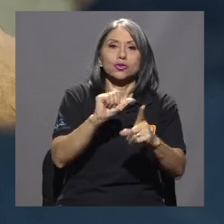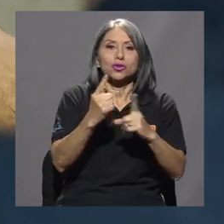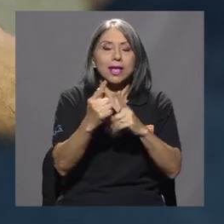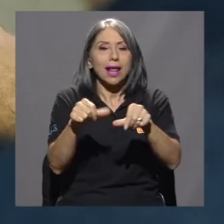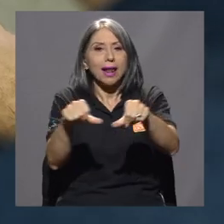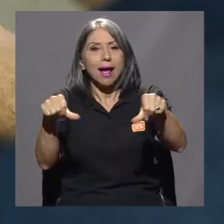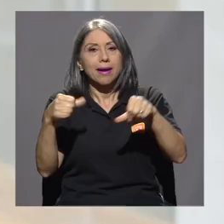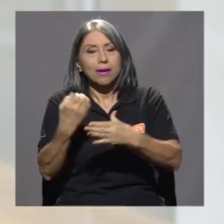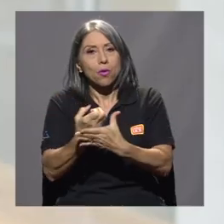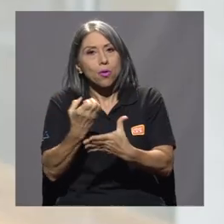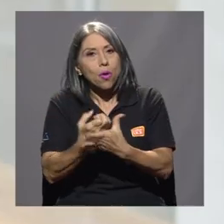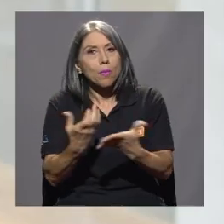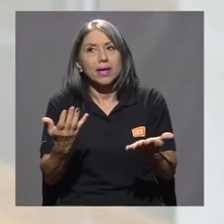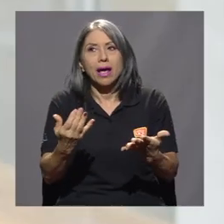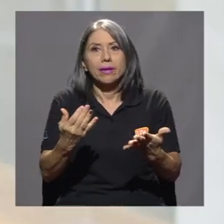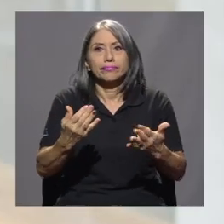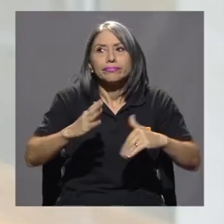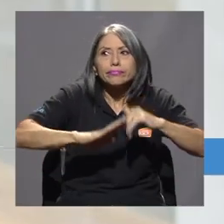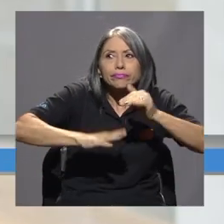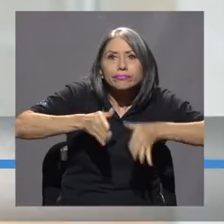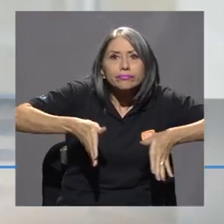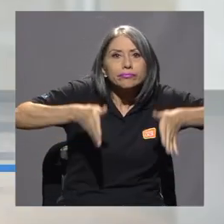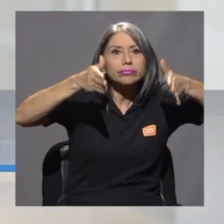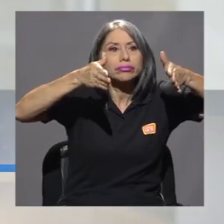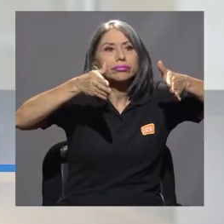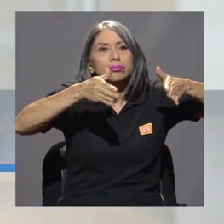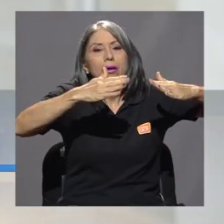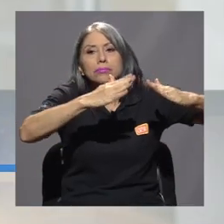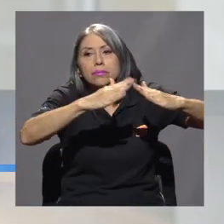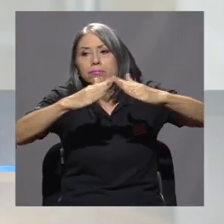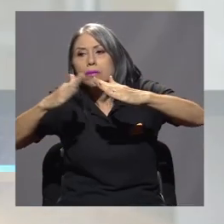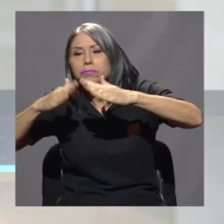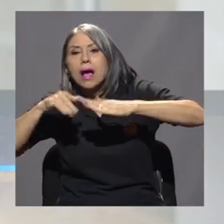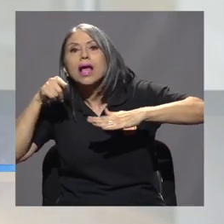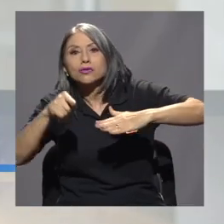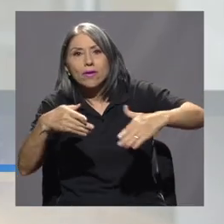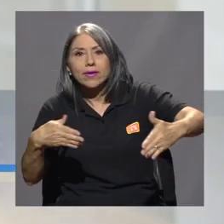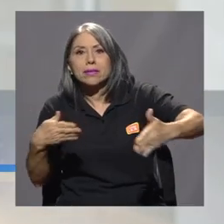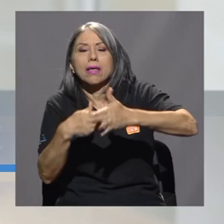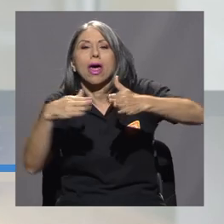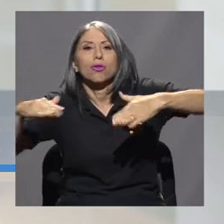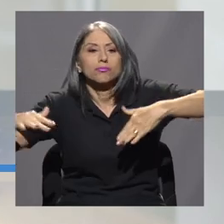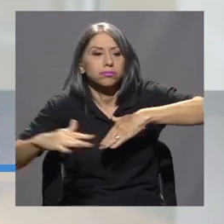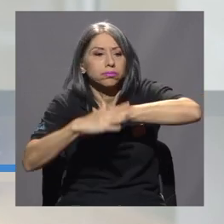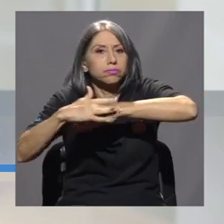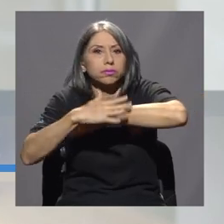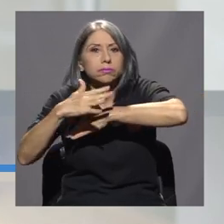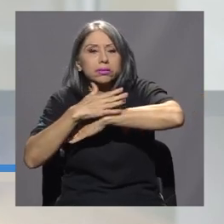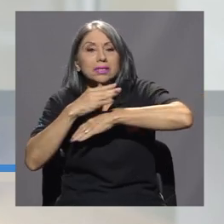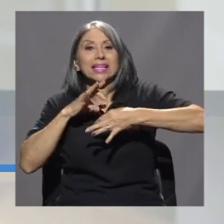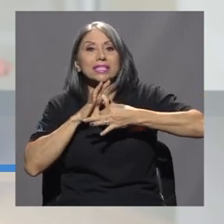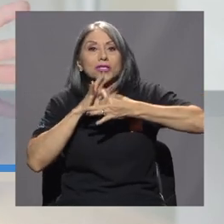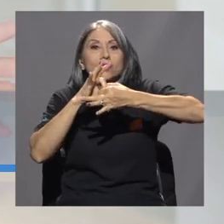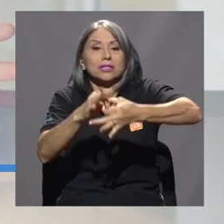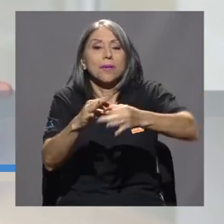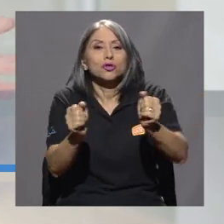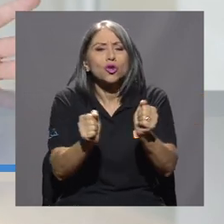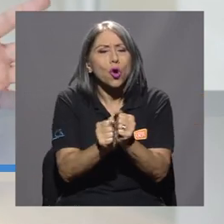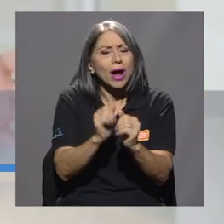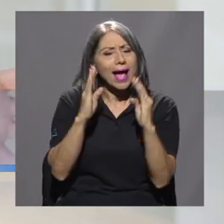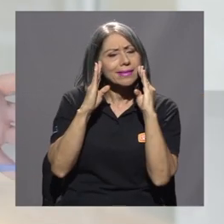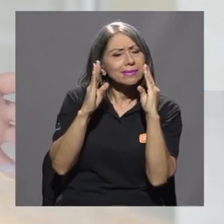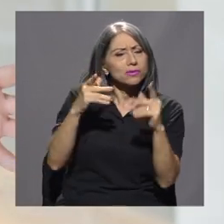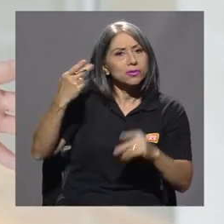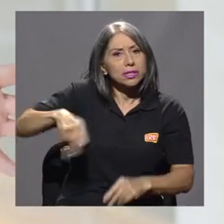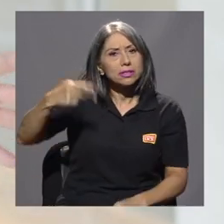la parte económica, toda la parte de estructuras, los asentamientos, entonces va muchísimo más allá de eso. Y si lo asociamos a la parte de